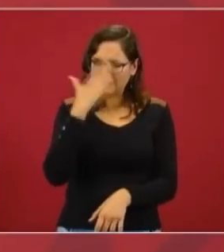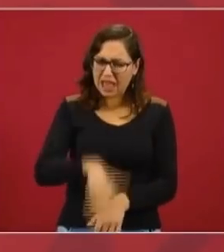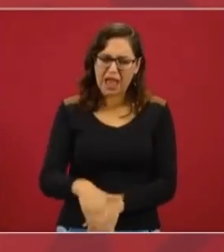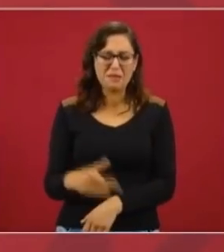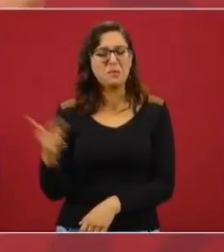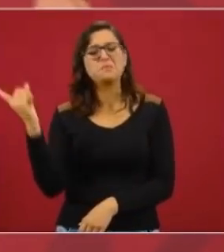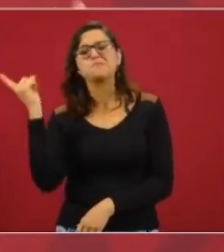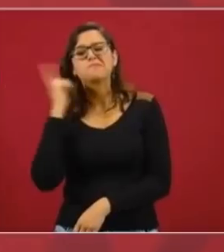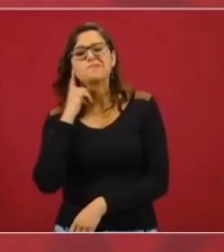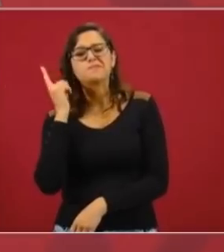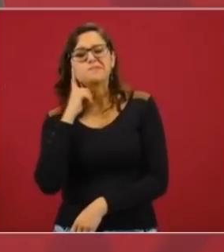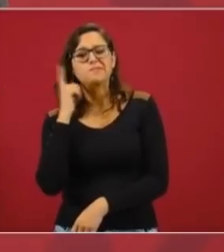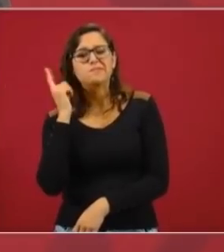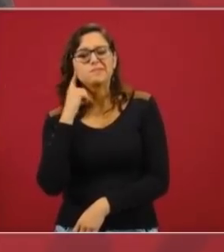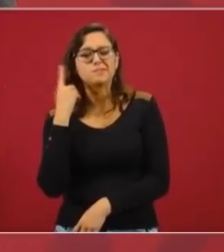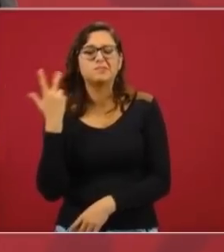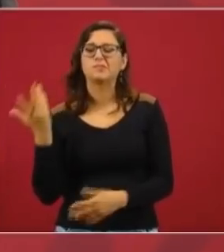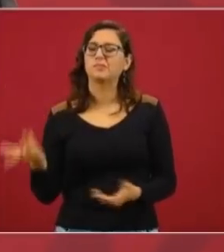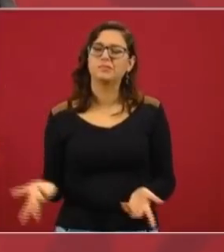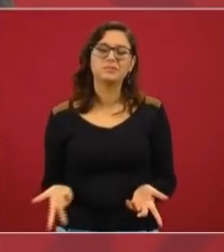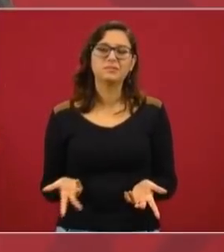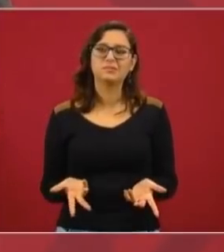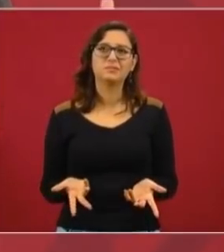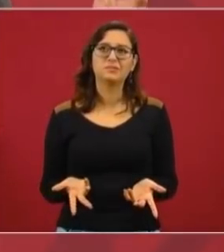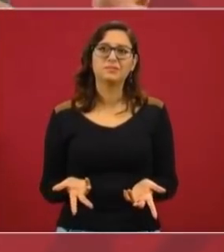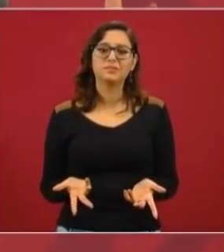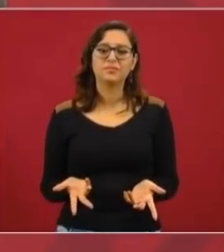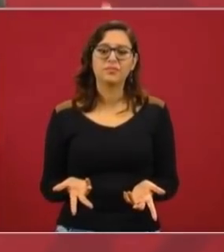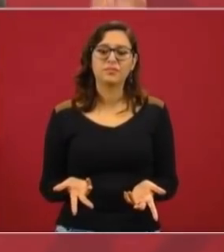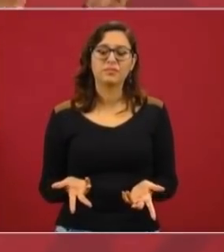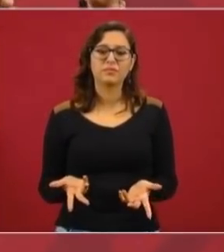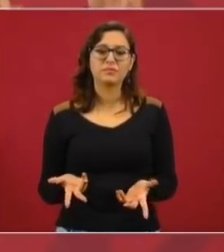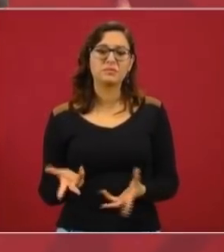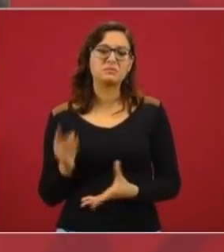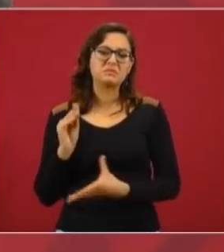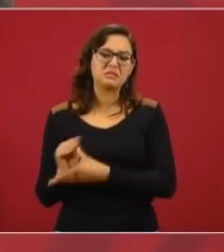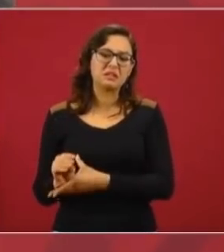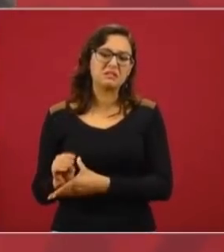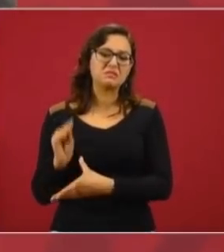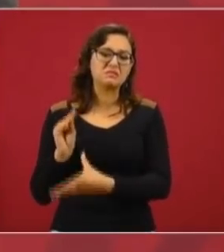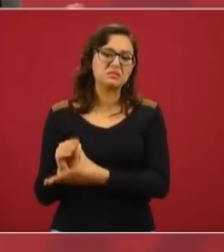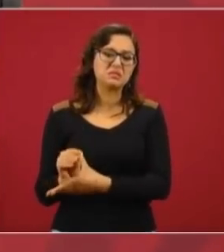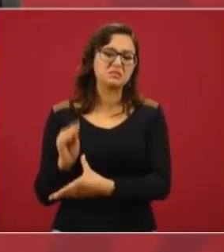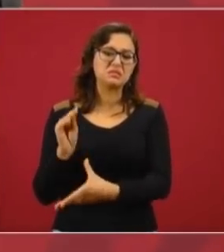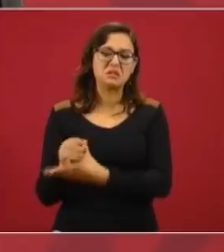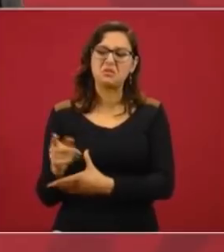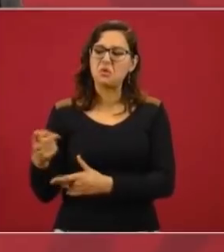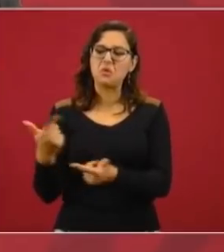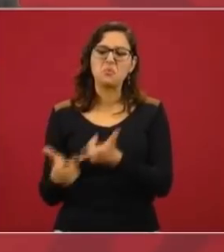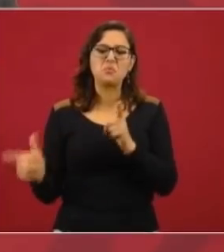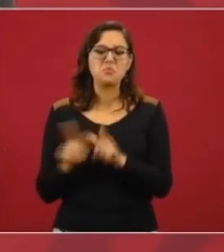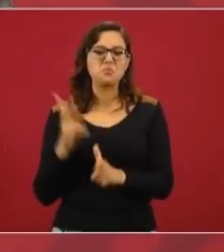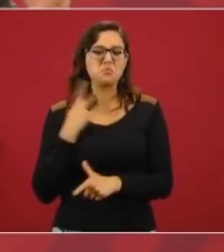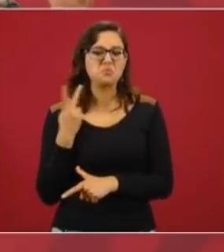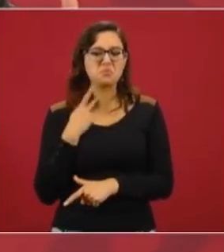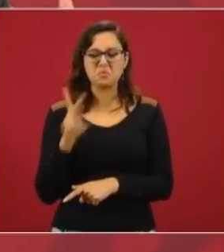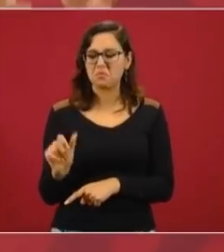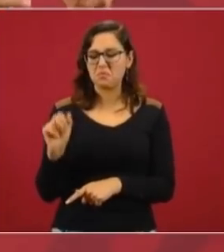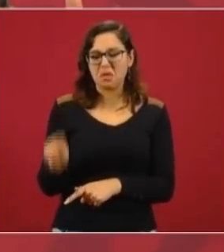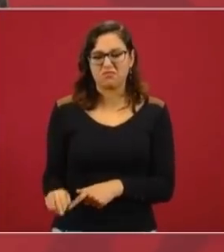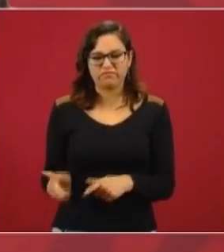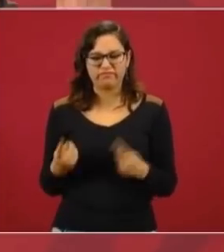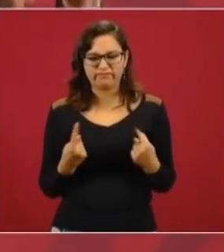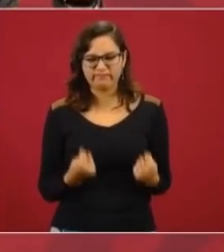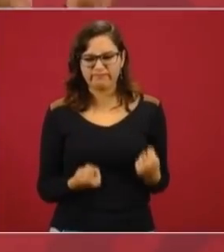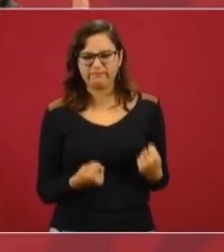y no hicieron caso los del PAN, porque pusieron